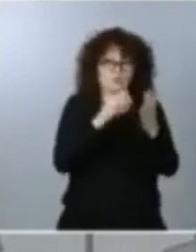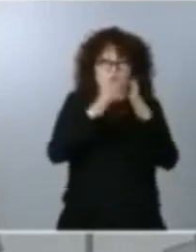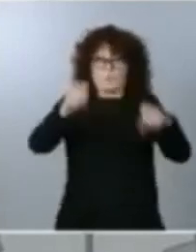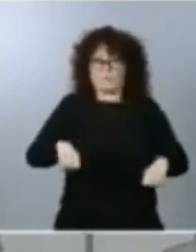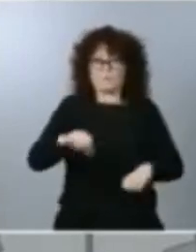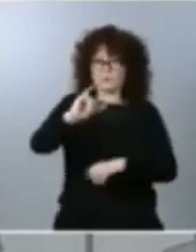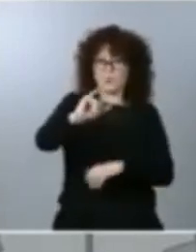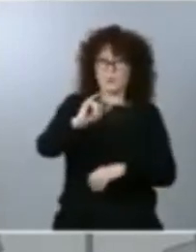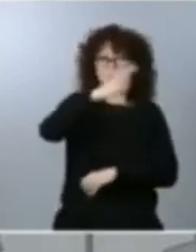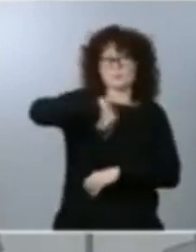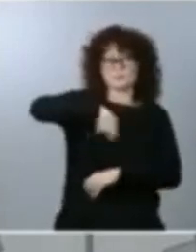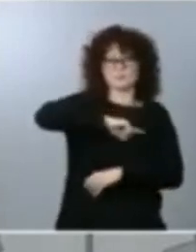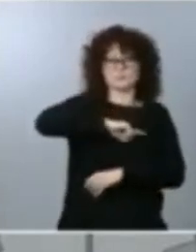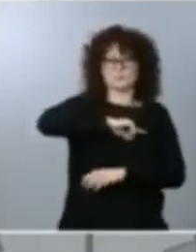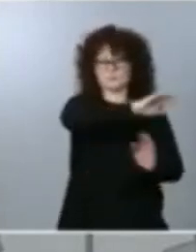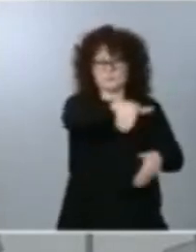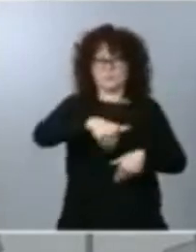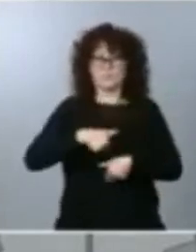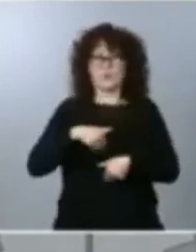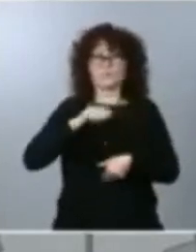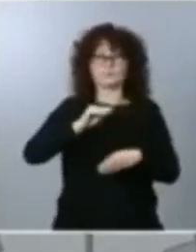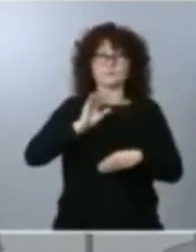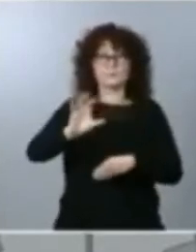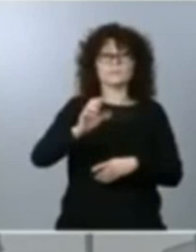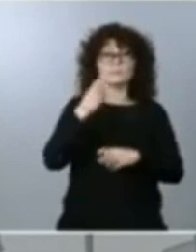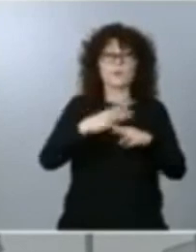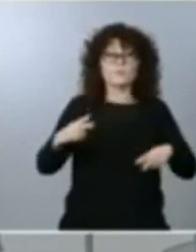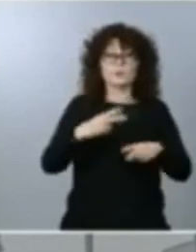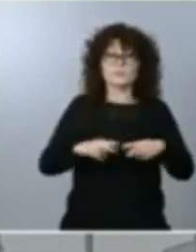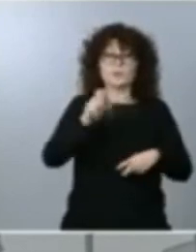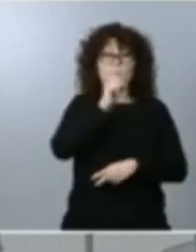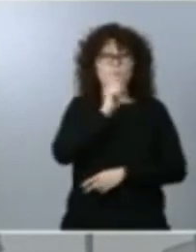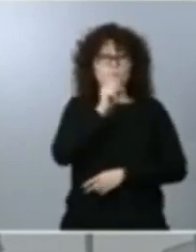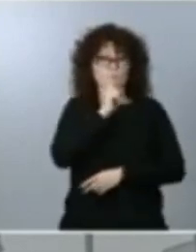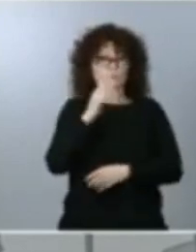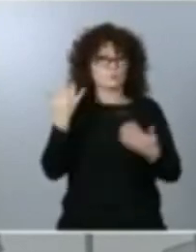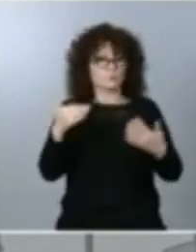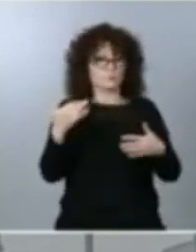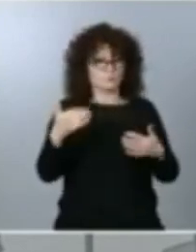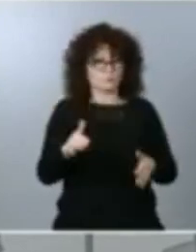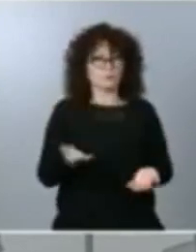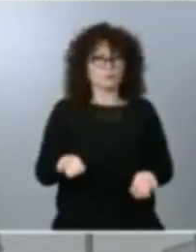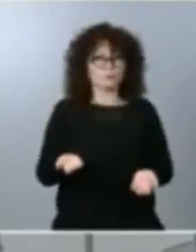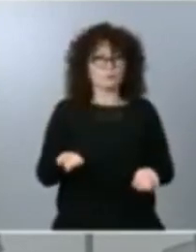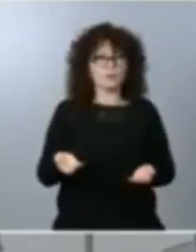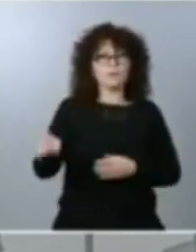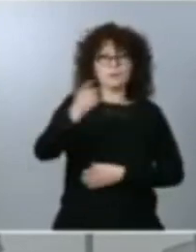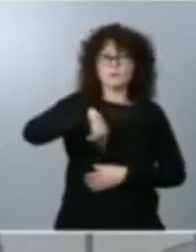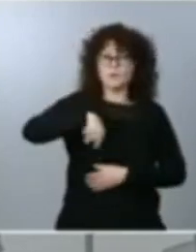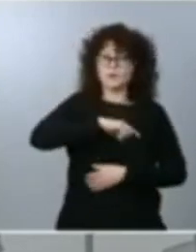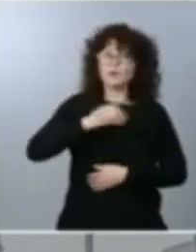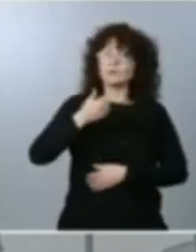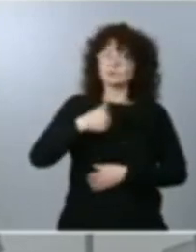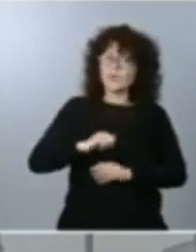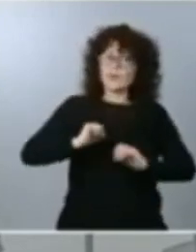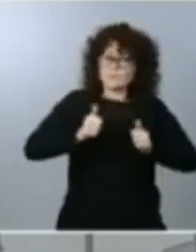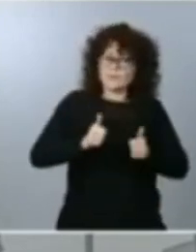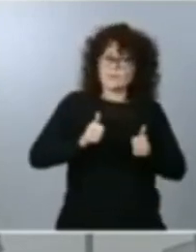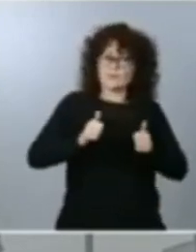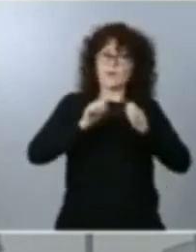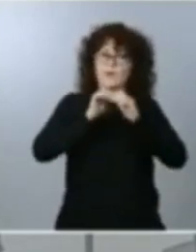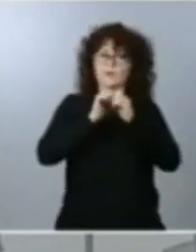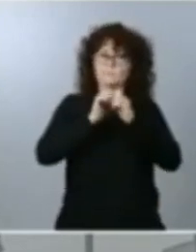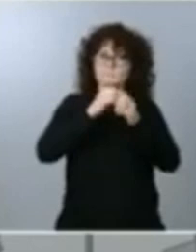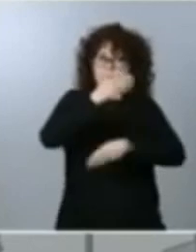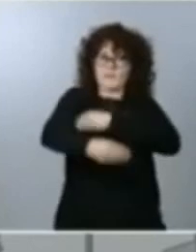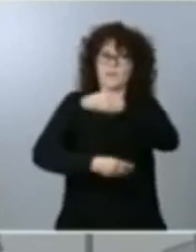insisto es una política compleja es una política sin duda alguna que estamos desplegando que llevamos desplegando desde hace dos años que va a ser uno de los